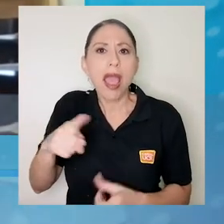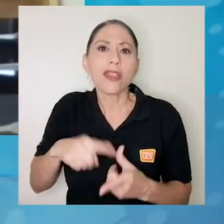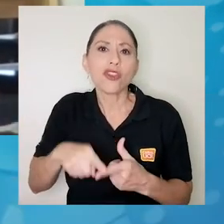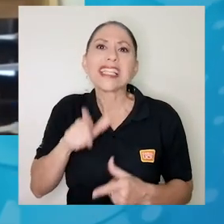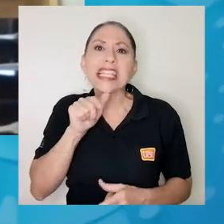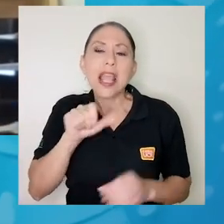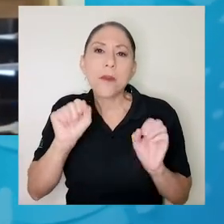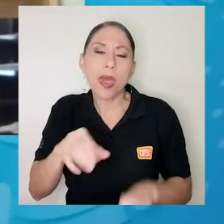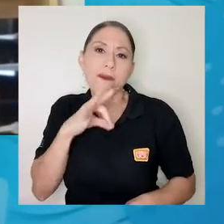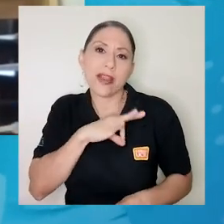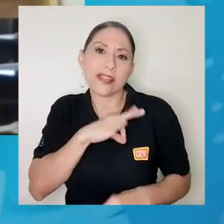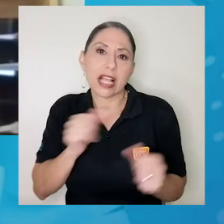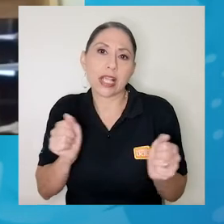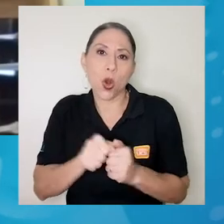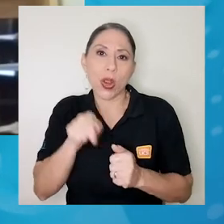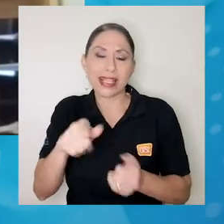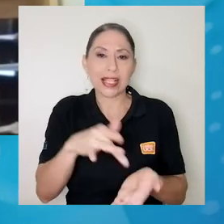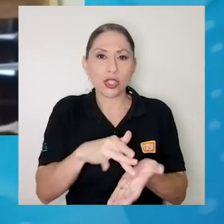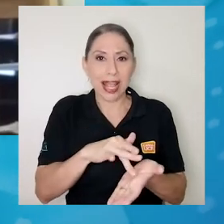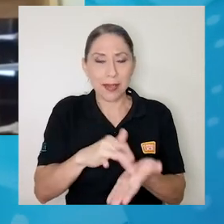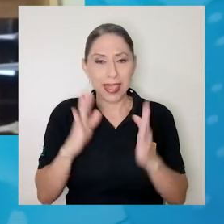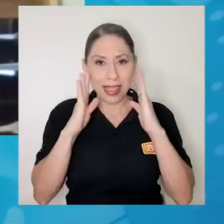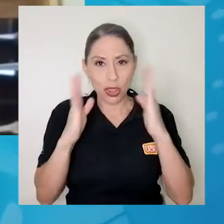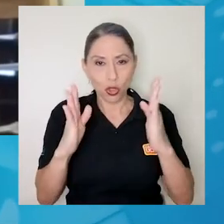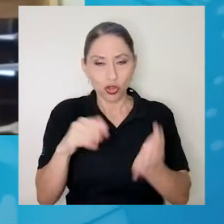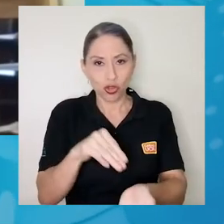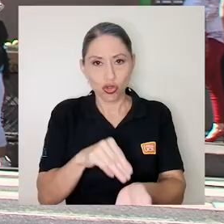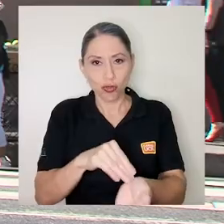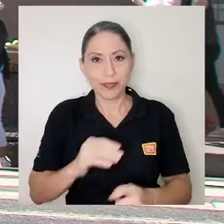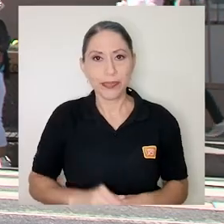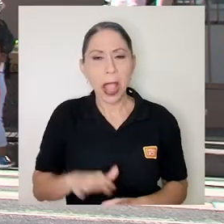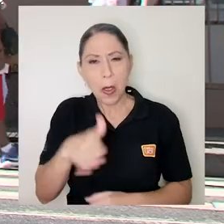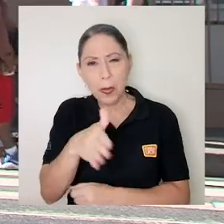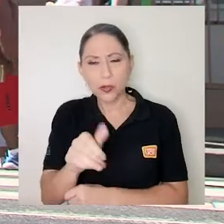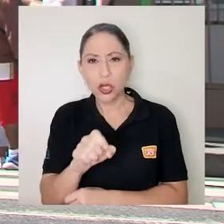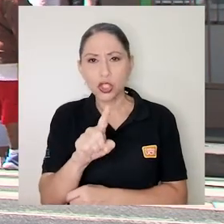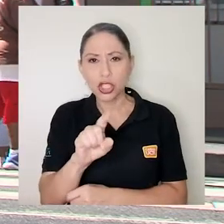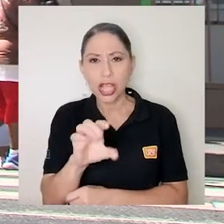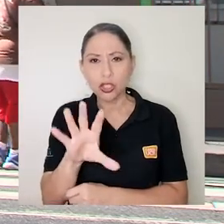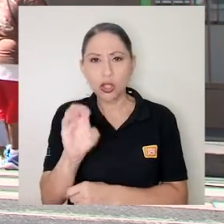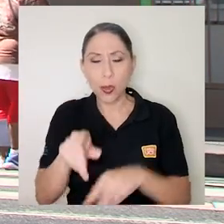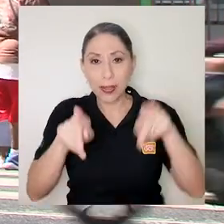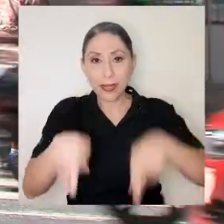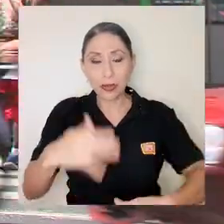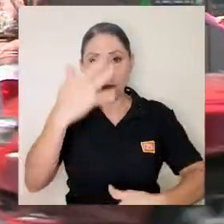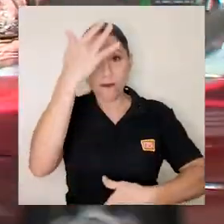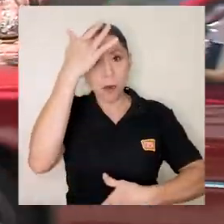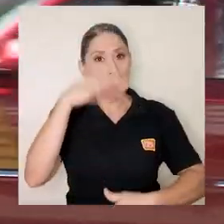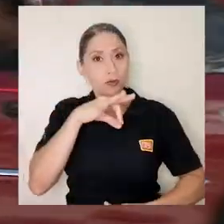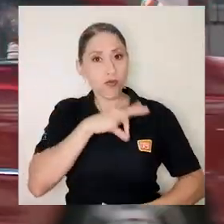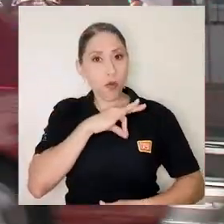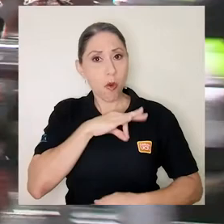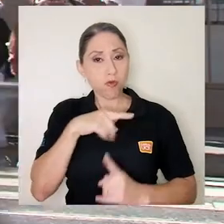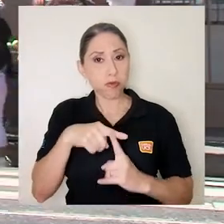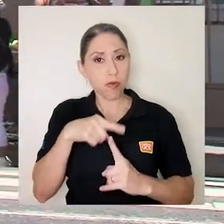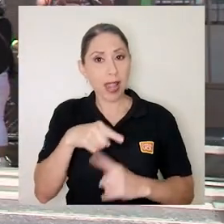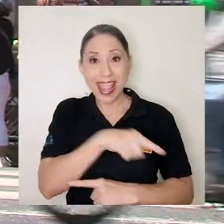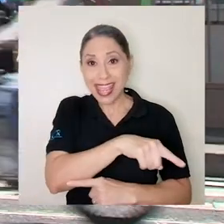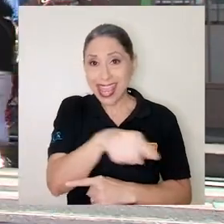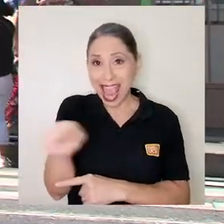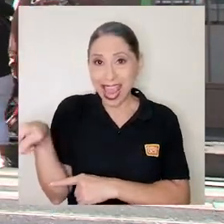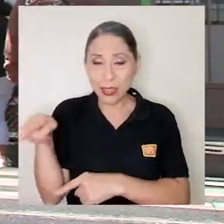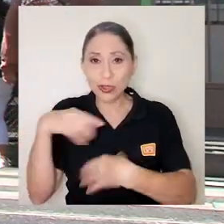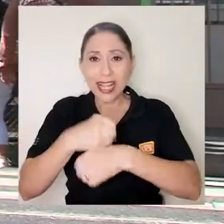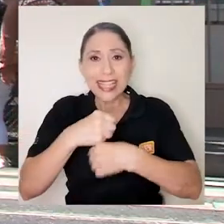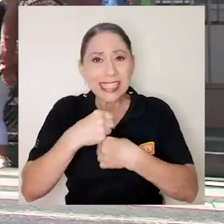eventualmente beneficiar de este tipo de tratamientos. Cerca de 150 pacientes se han visto beneficiados